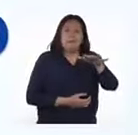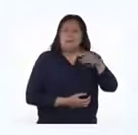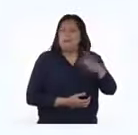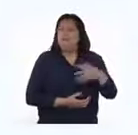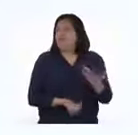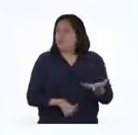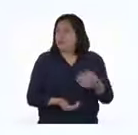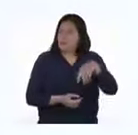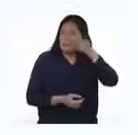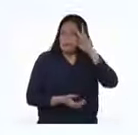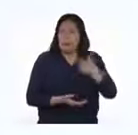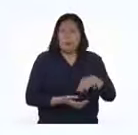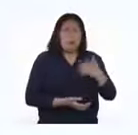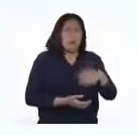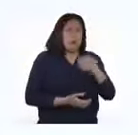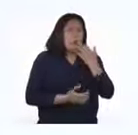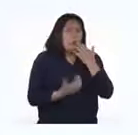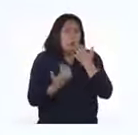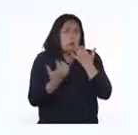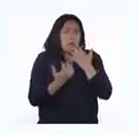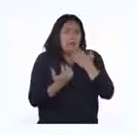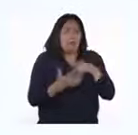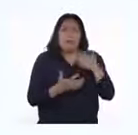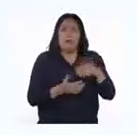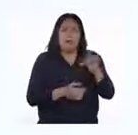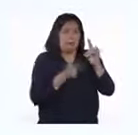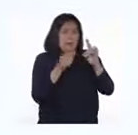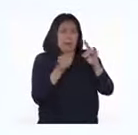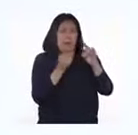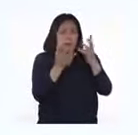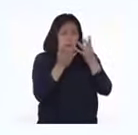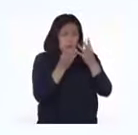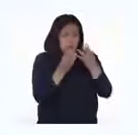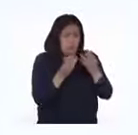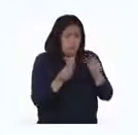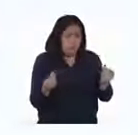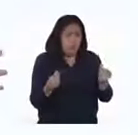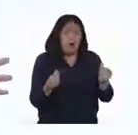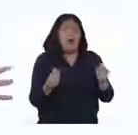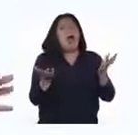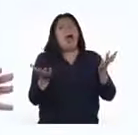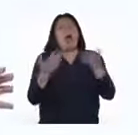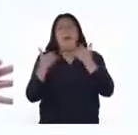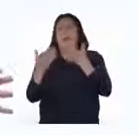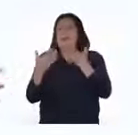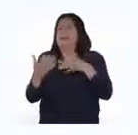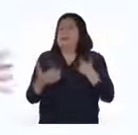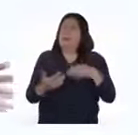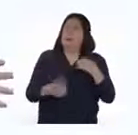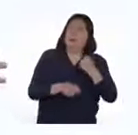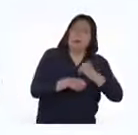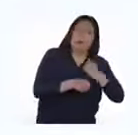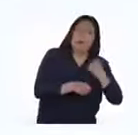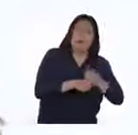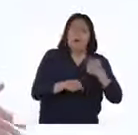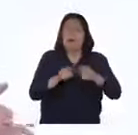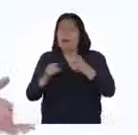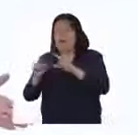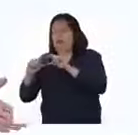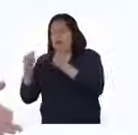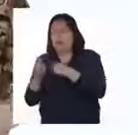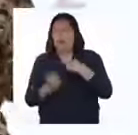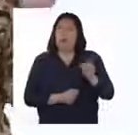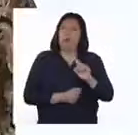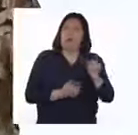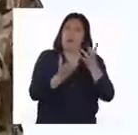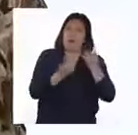Se tenía mucho miedo de que esta especie llegara a la extinción, pero gracias a muchos esfuerzos de diversos grupos, esto no